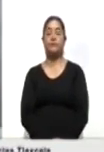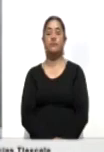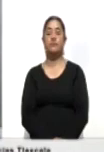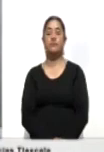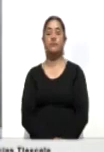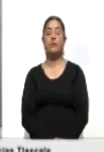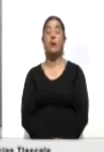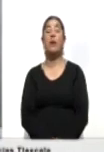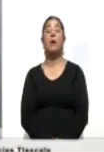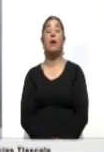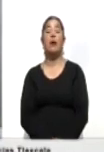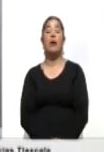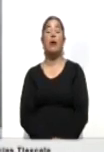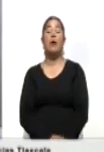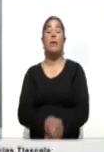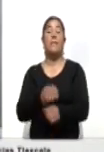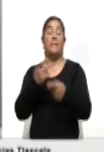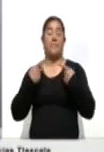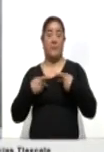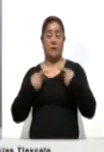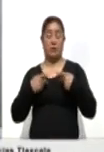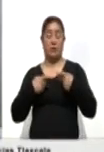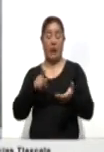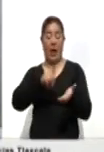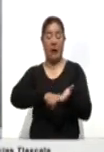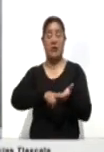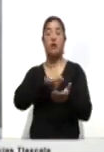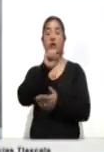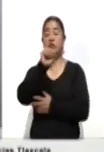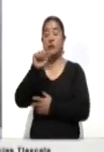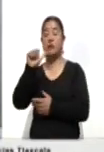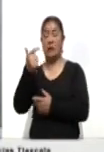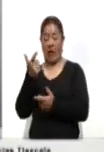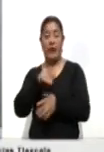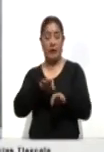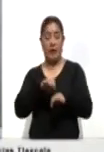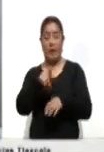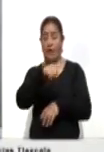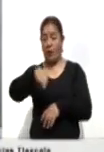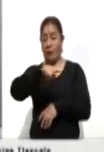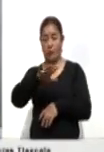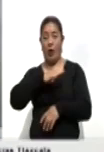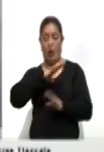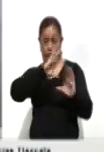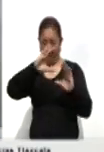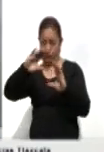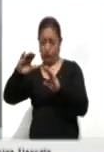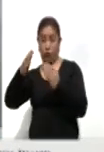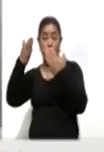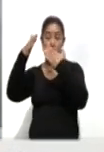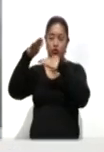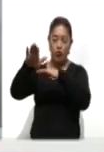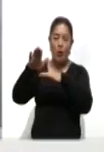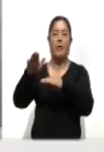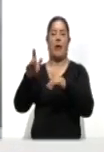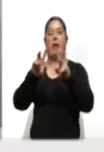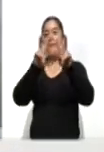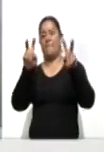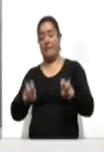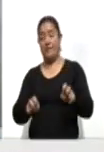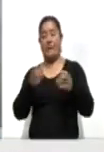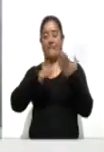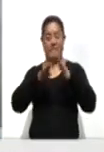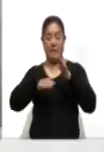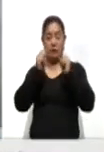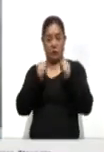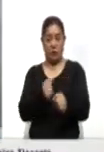distintas áreas adscritas a la Secretaría de Salud del Estado, fue capacitado sobre códigos de bioseguridad, esto como parte de la